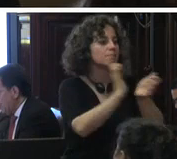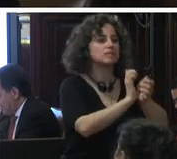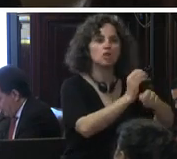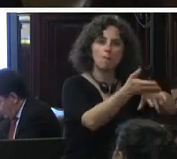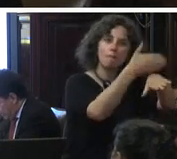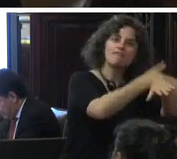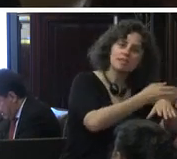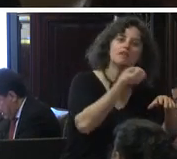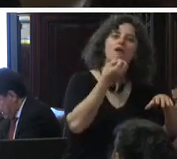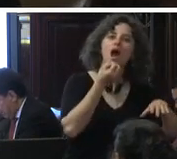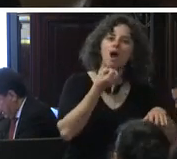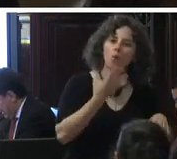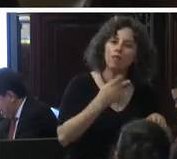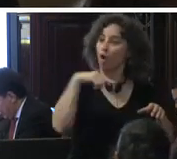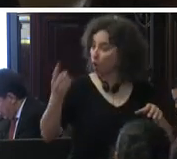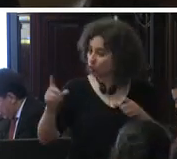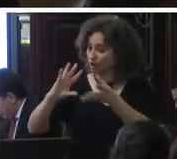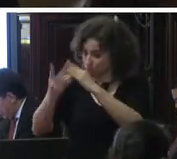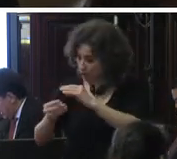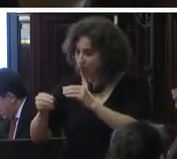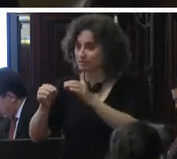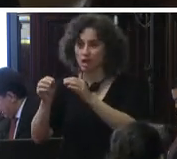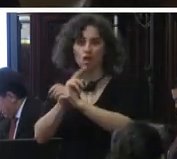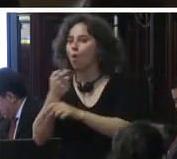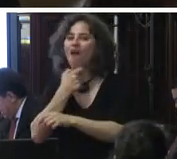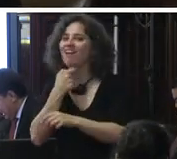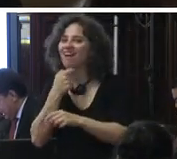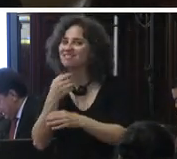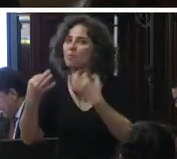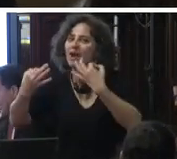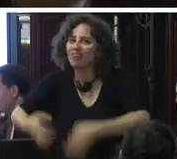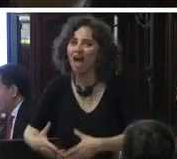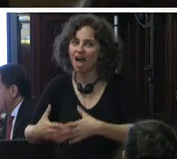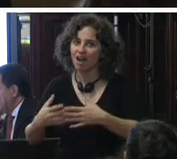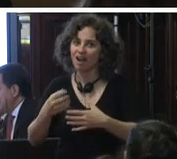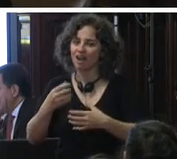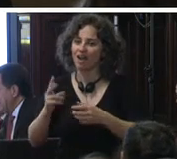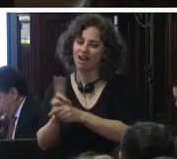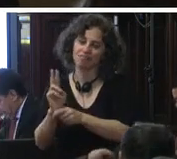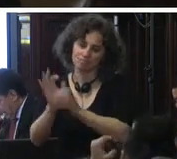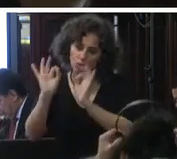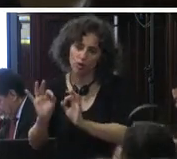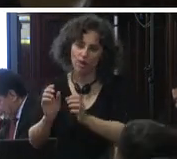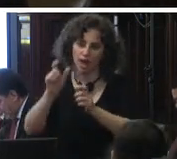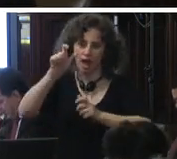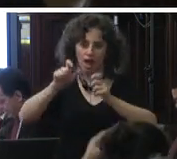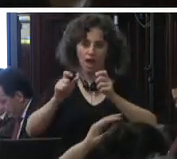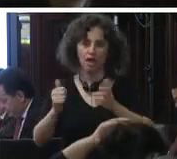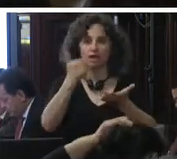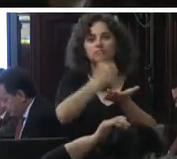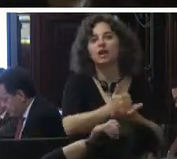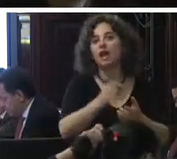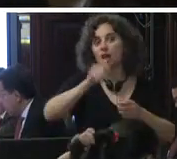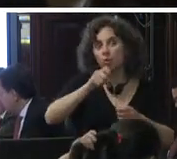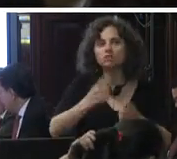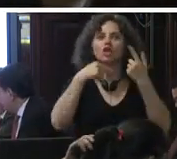cuando otras medidas cautelares no sean suficientes para garantizar la comparecencia del imputado en el juicio